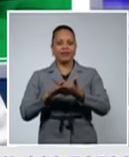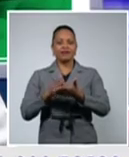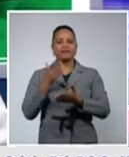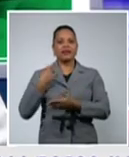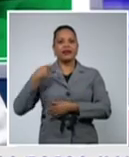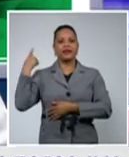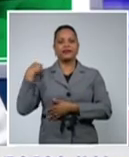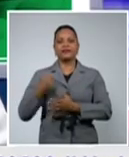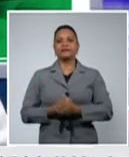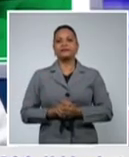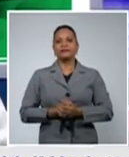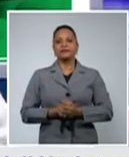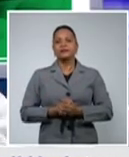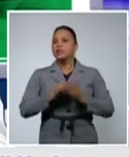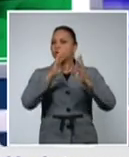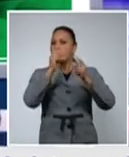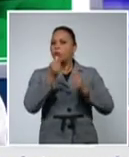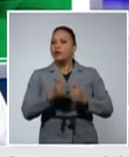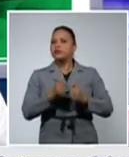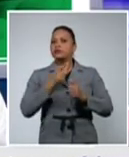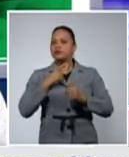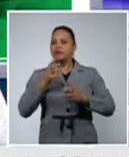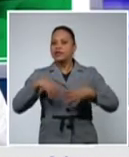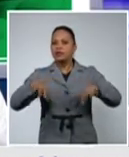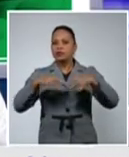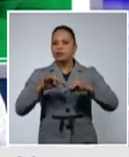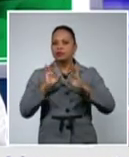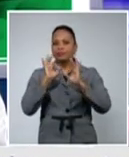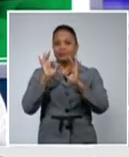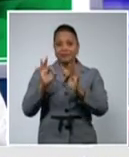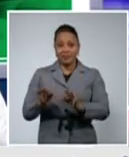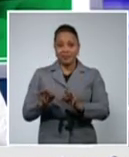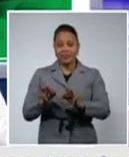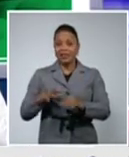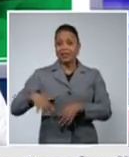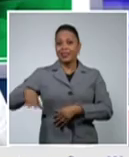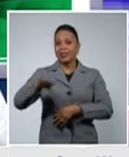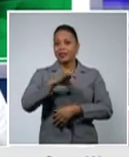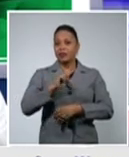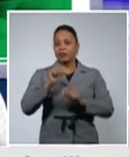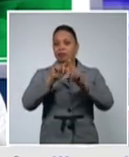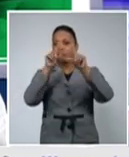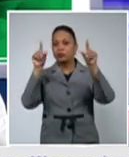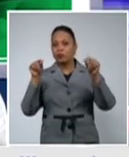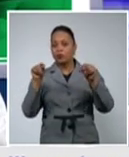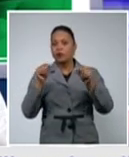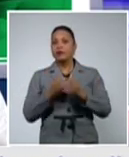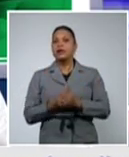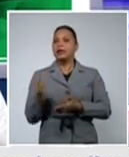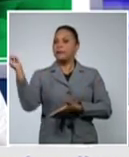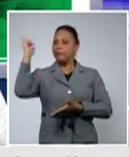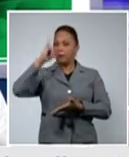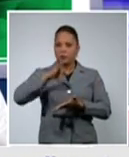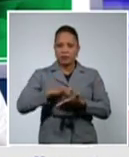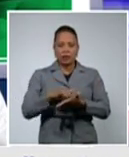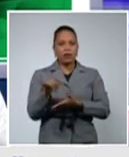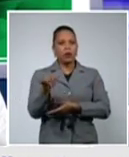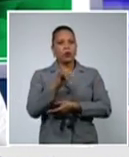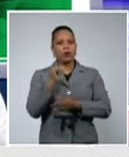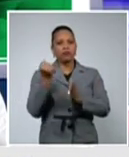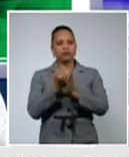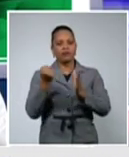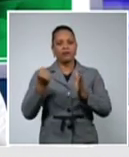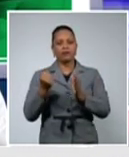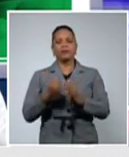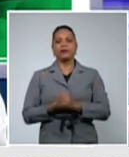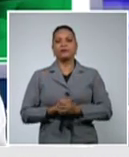este es el comportamiento de los casos autóctonos e importados que dije inicialmente confirmados en el día de